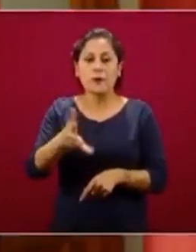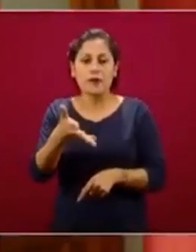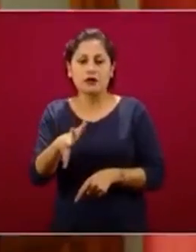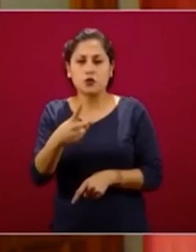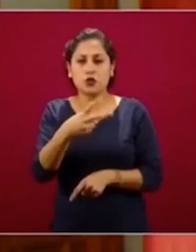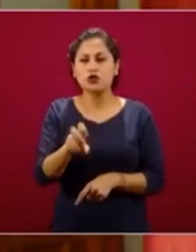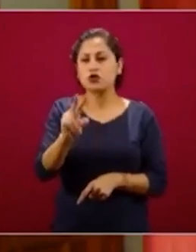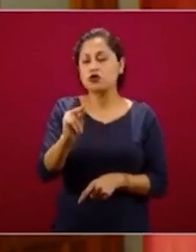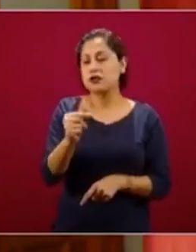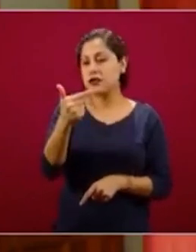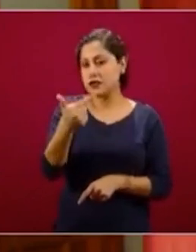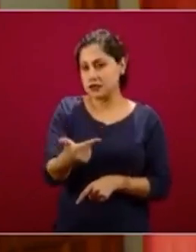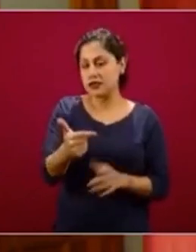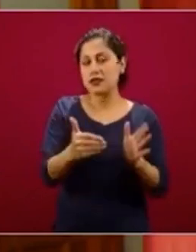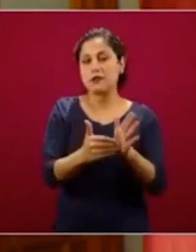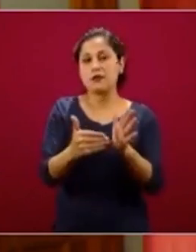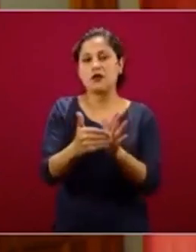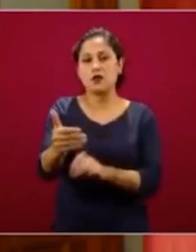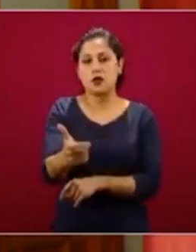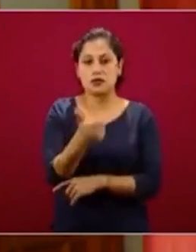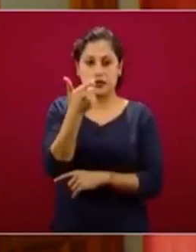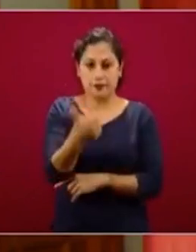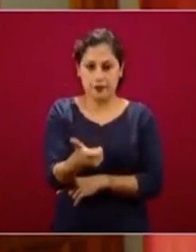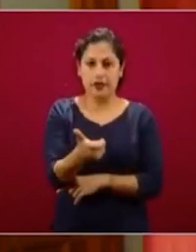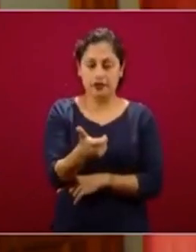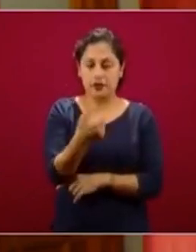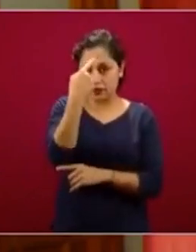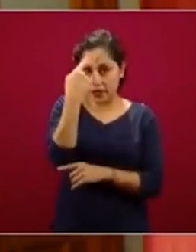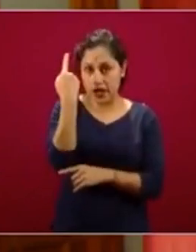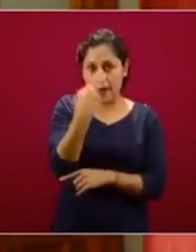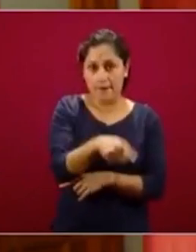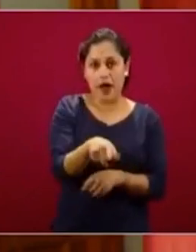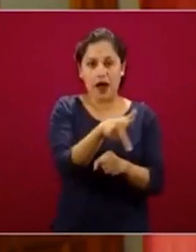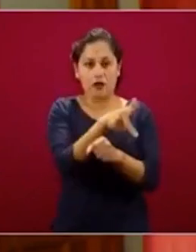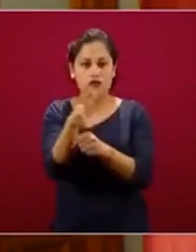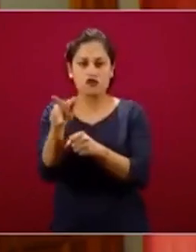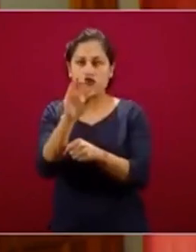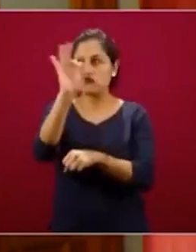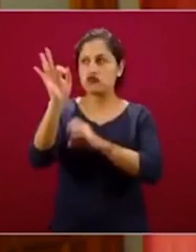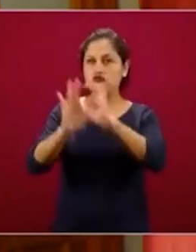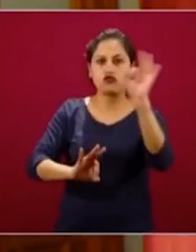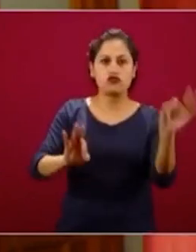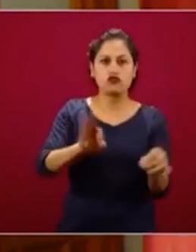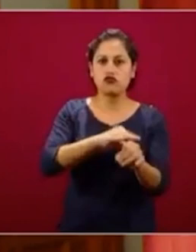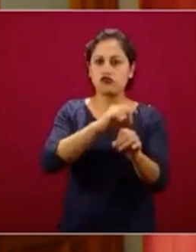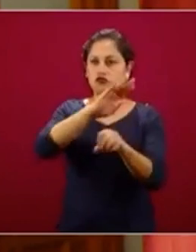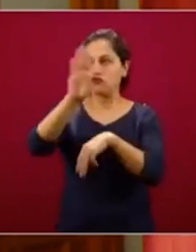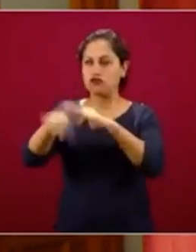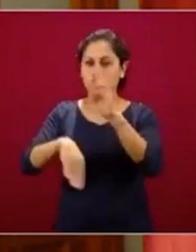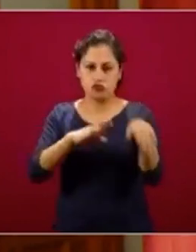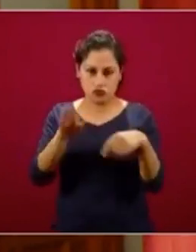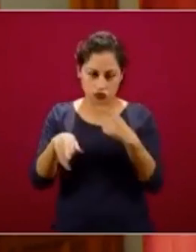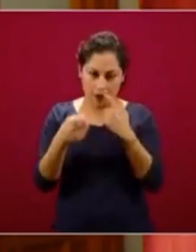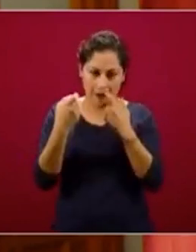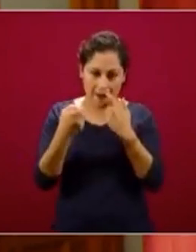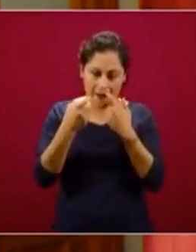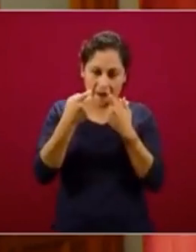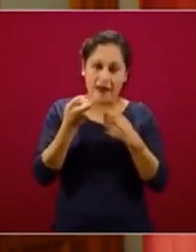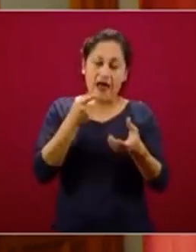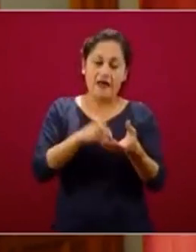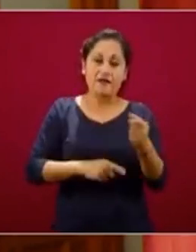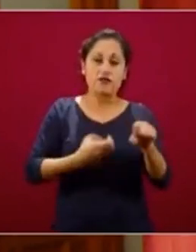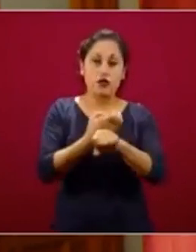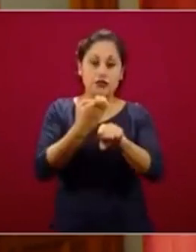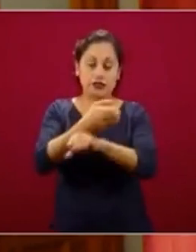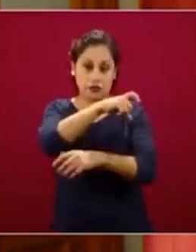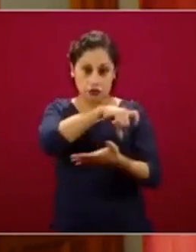287 millones de pesos de insecticidas, de diferentes tipos de insecticidas en los estados que han ido comprando, los estados